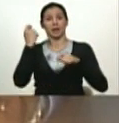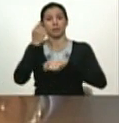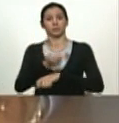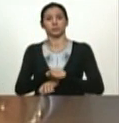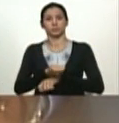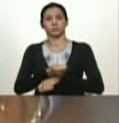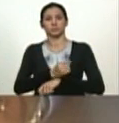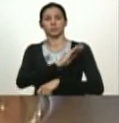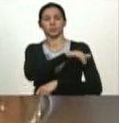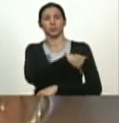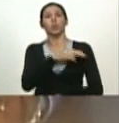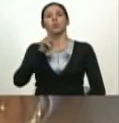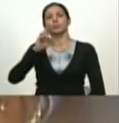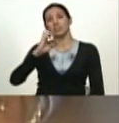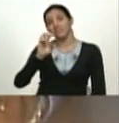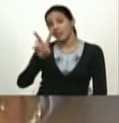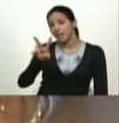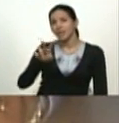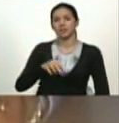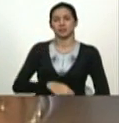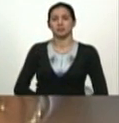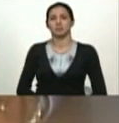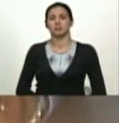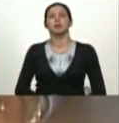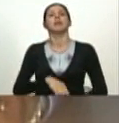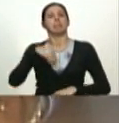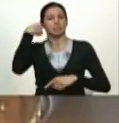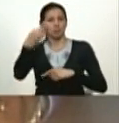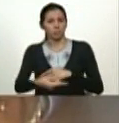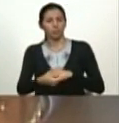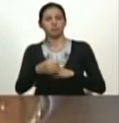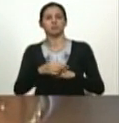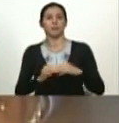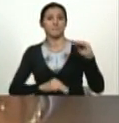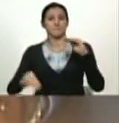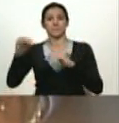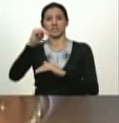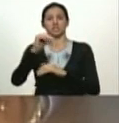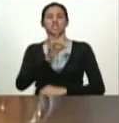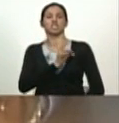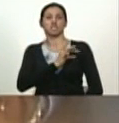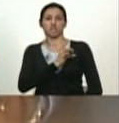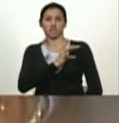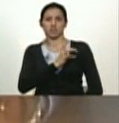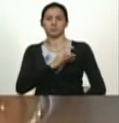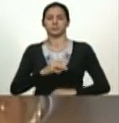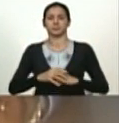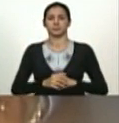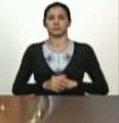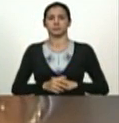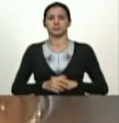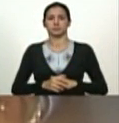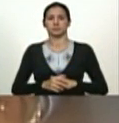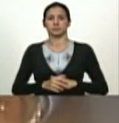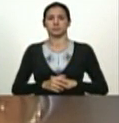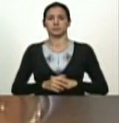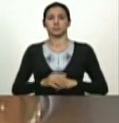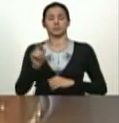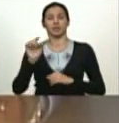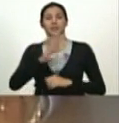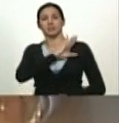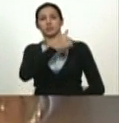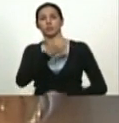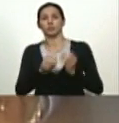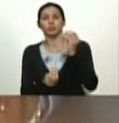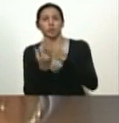la Universidad Central de Venezuela luego estudió un magister en Chile es director fundador del